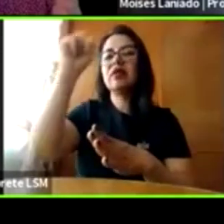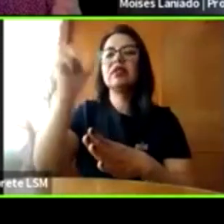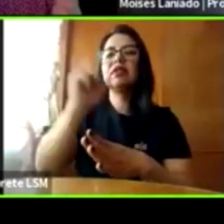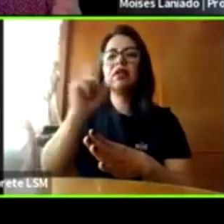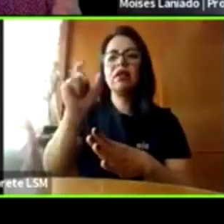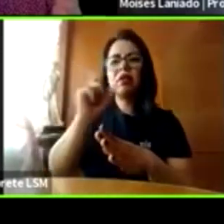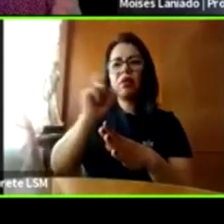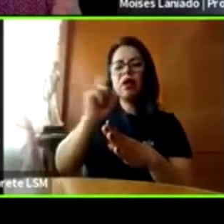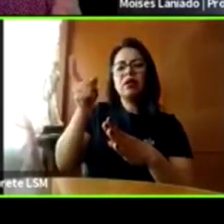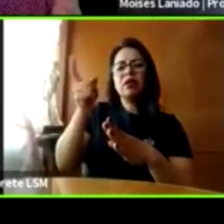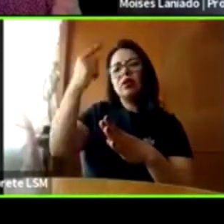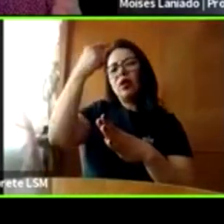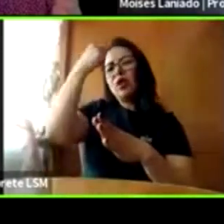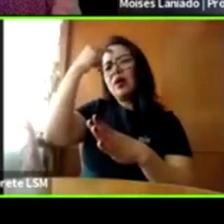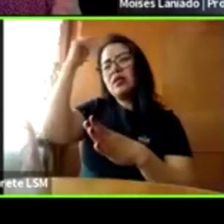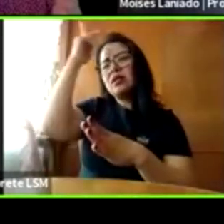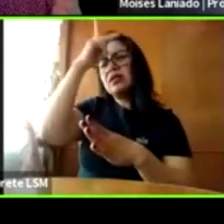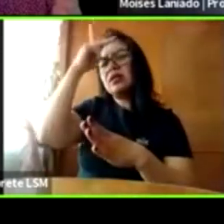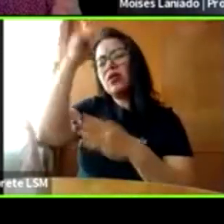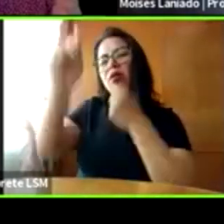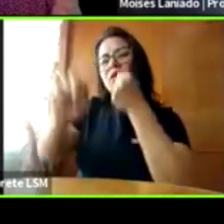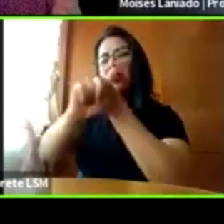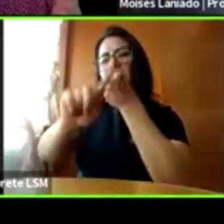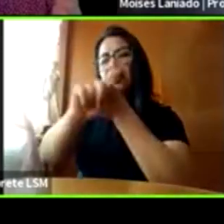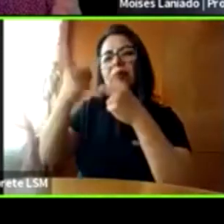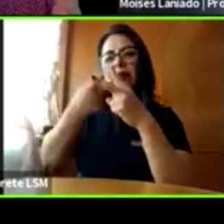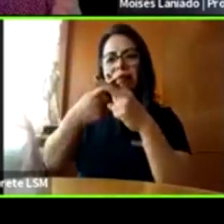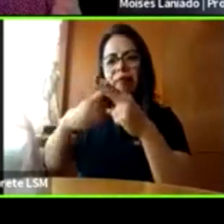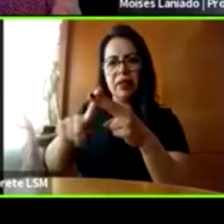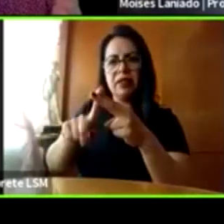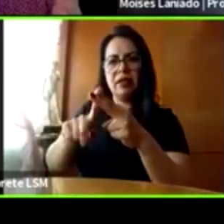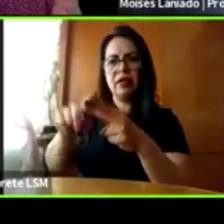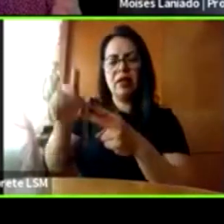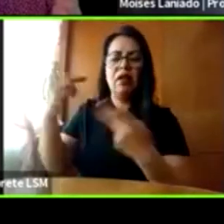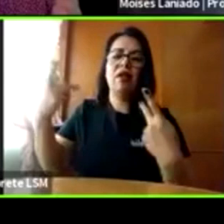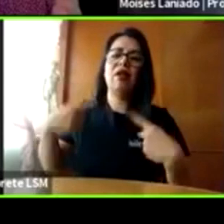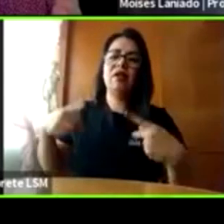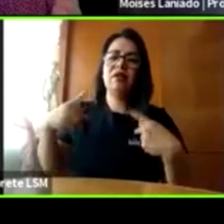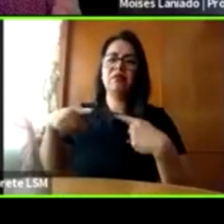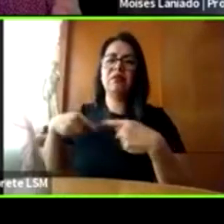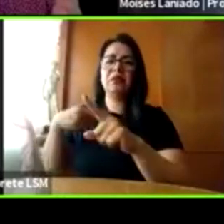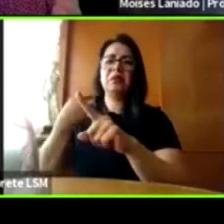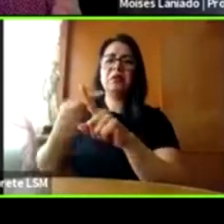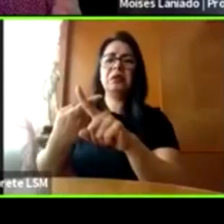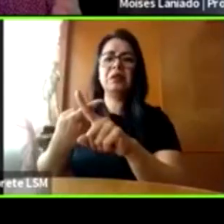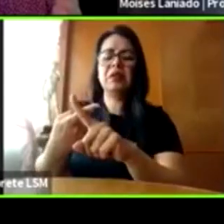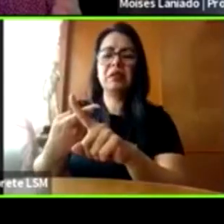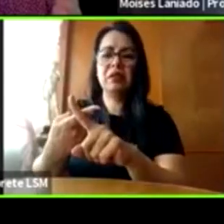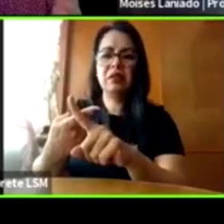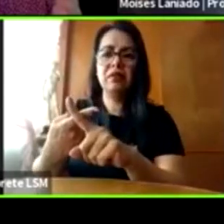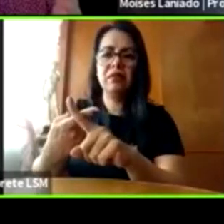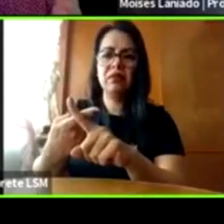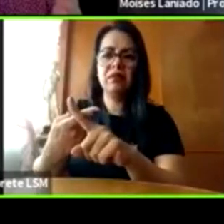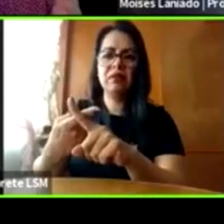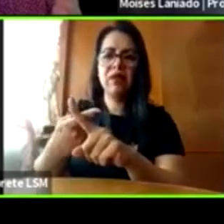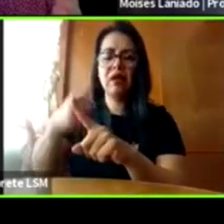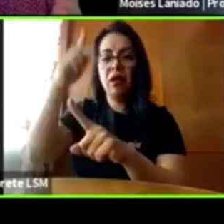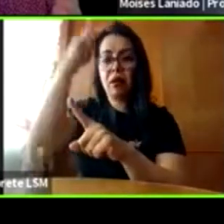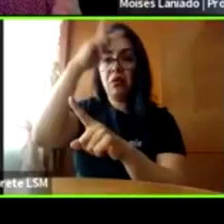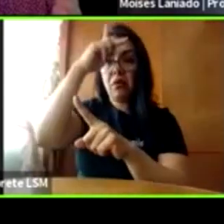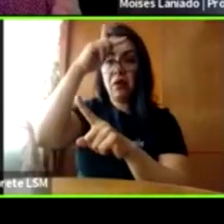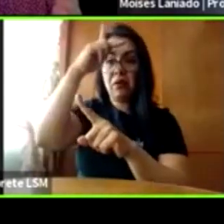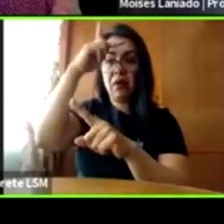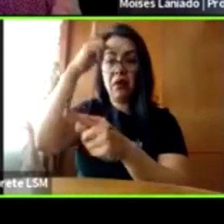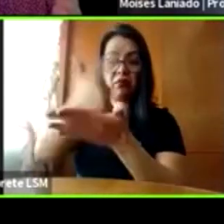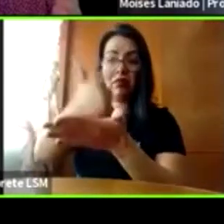problema psicológico más grave. No todos los agresores sexuales tienen un problema psicológico grave, pero los que lo